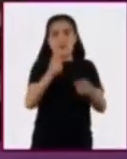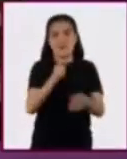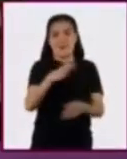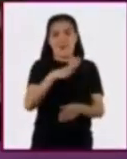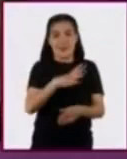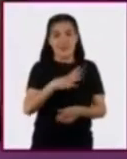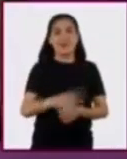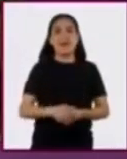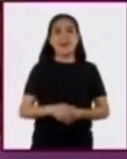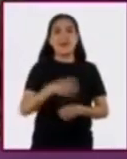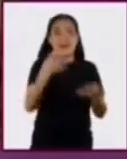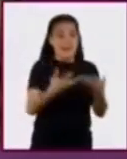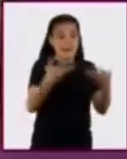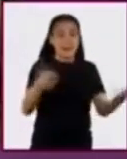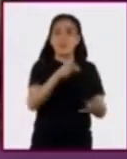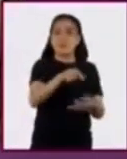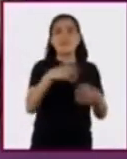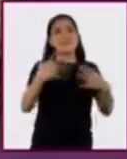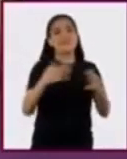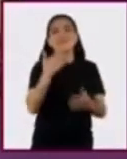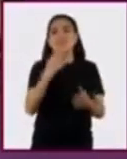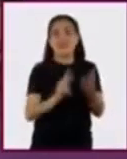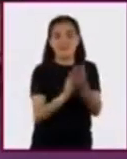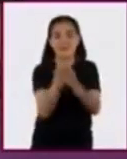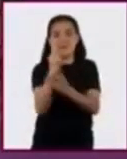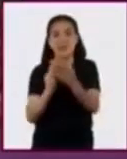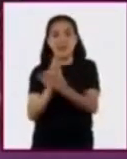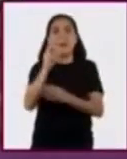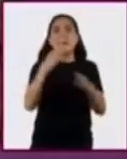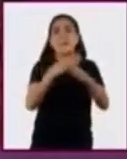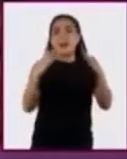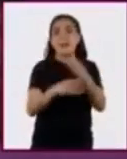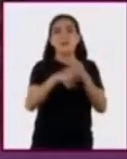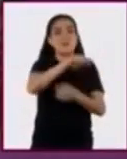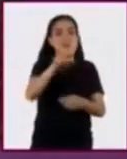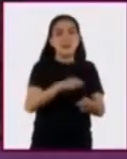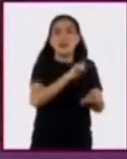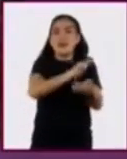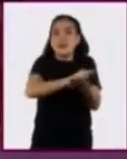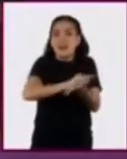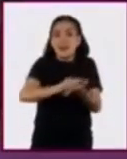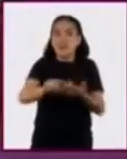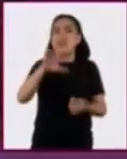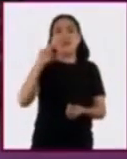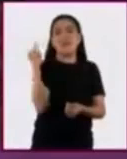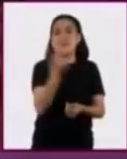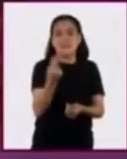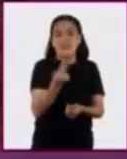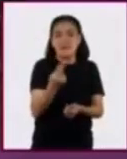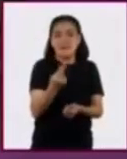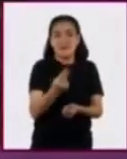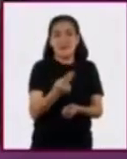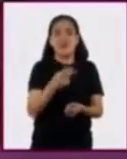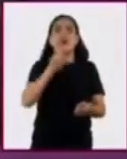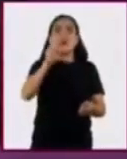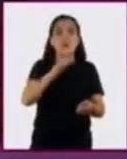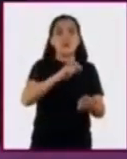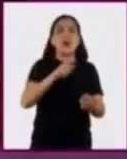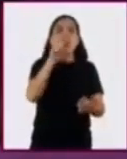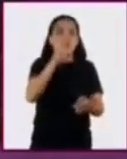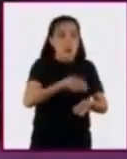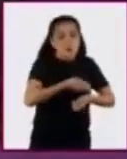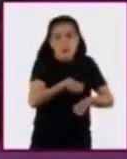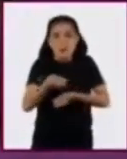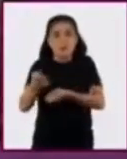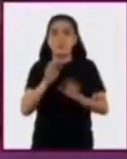Esta tierra es muy fértil, pues es rica en materia orgánica y no necesita ser regada durante